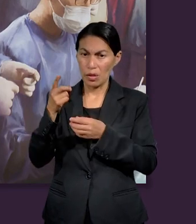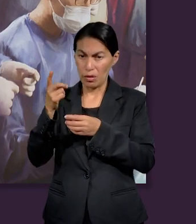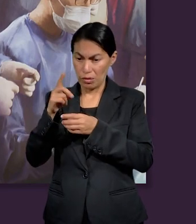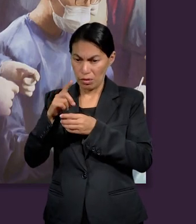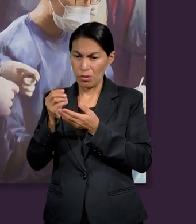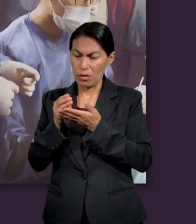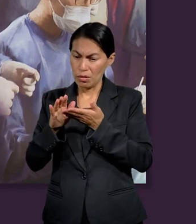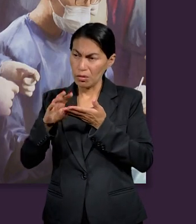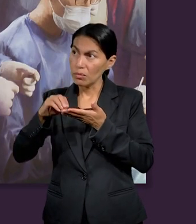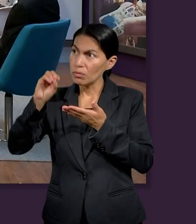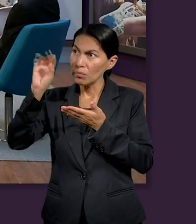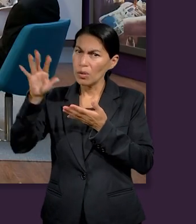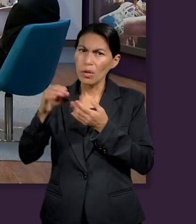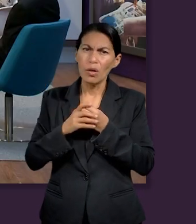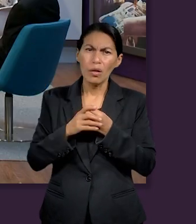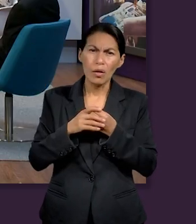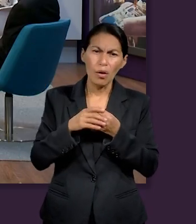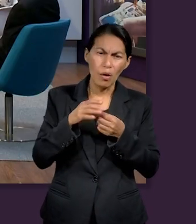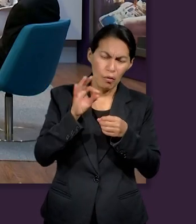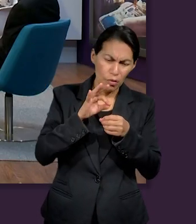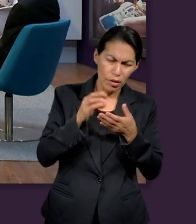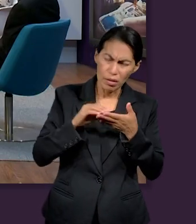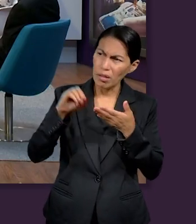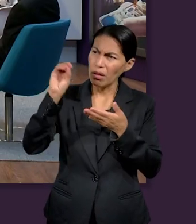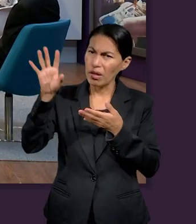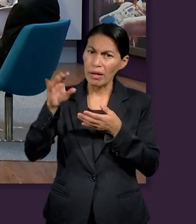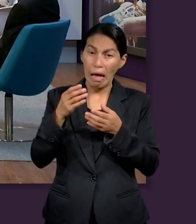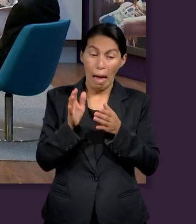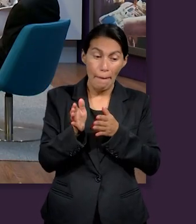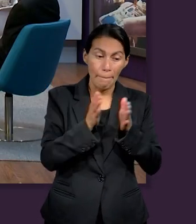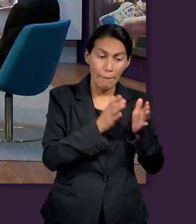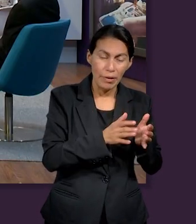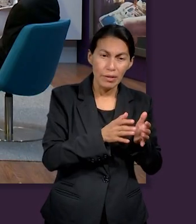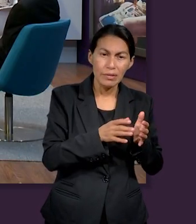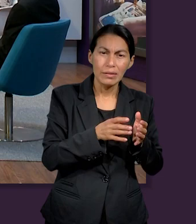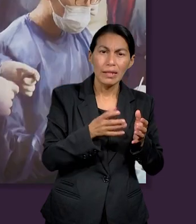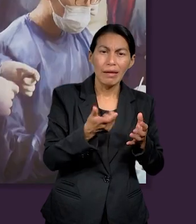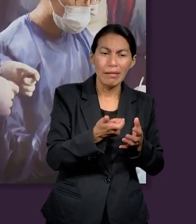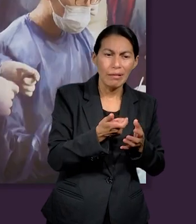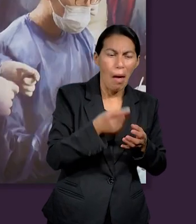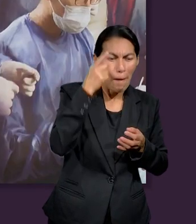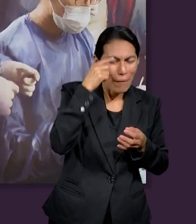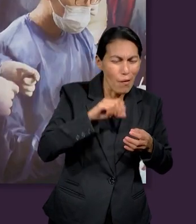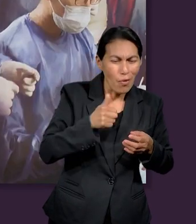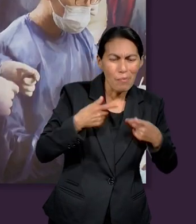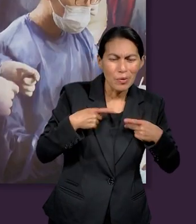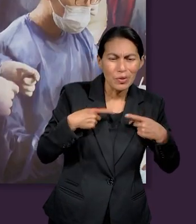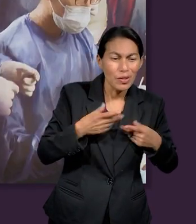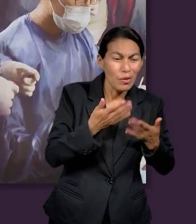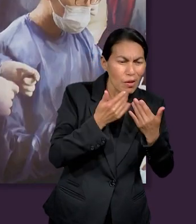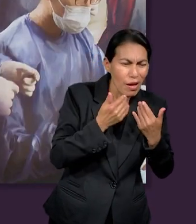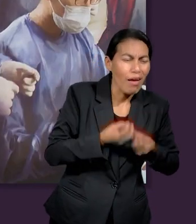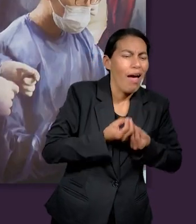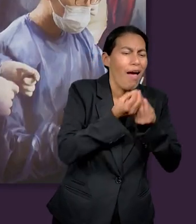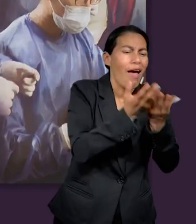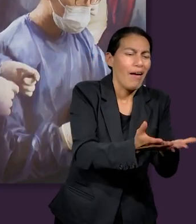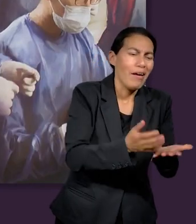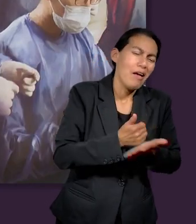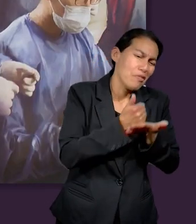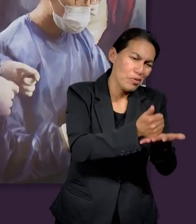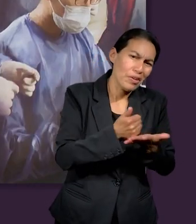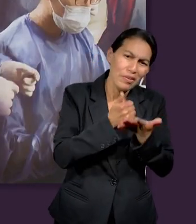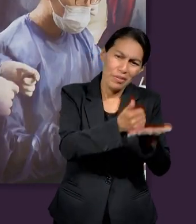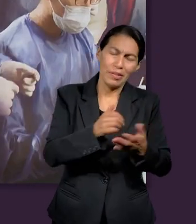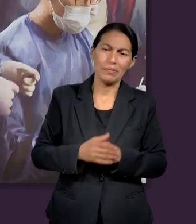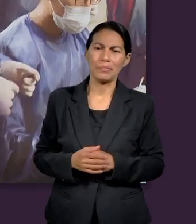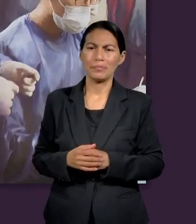ellos, para este tipo de personas que tienen este tipo de carencias. Entonces, pues